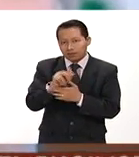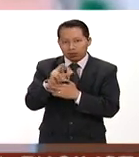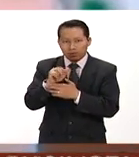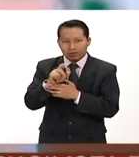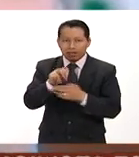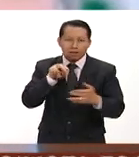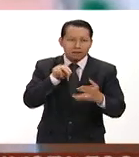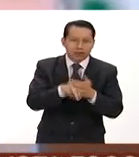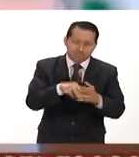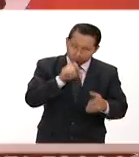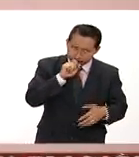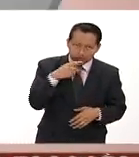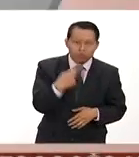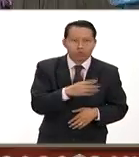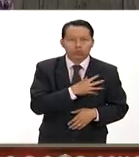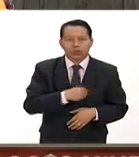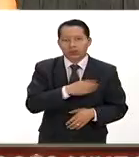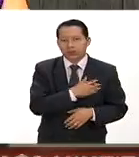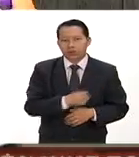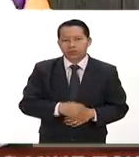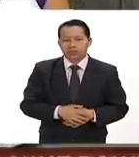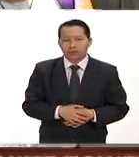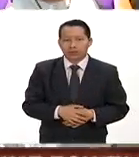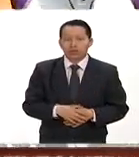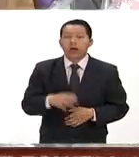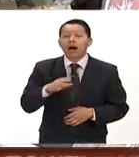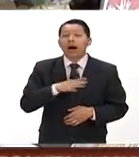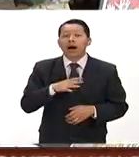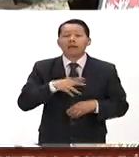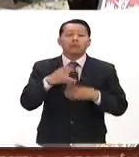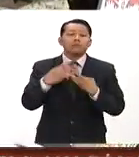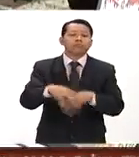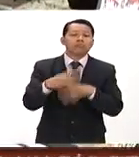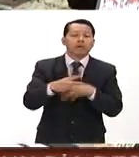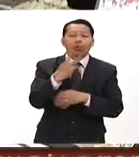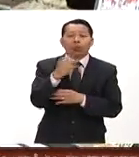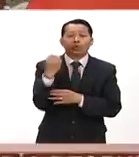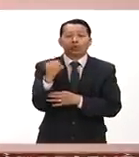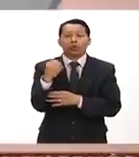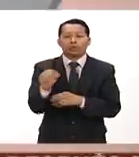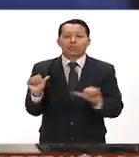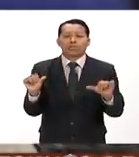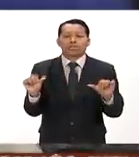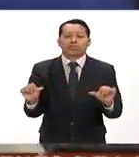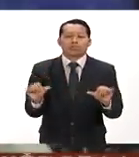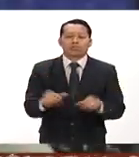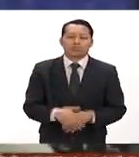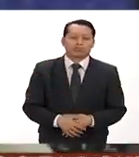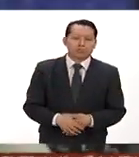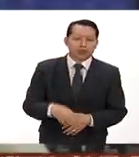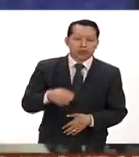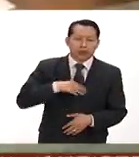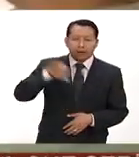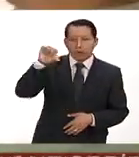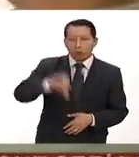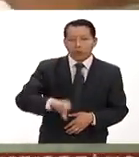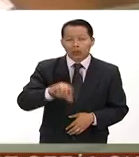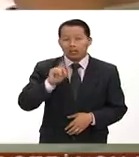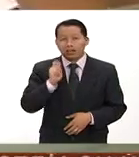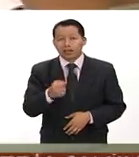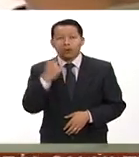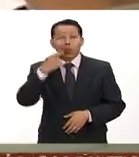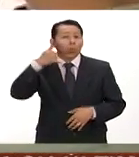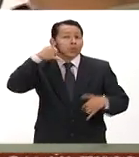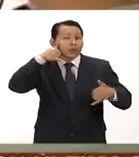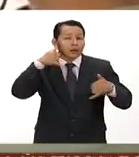fue su propio hijo saldo blanco en las manifestaciones del 2 de octubre a partir de hoy habrá una sola línea